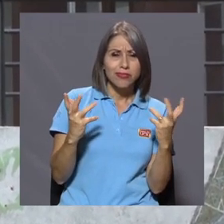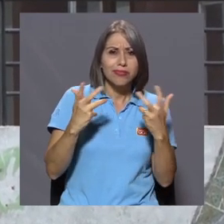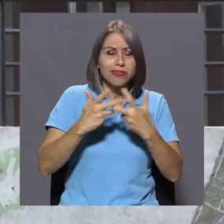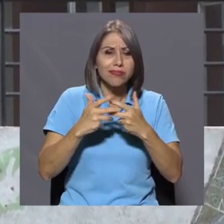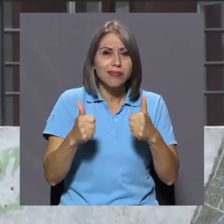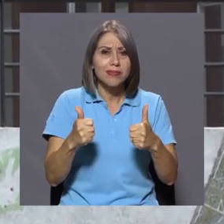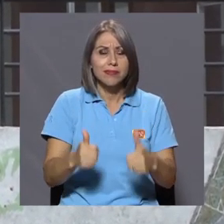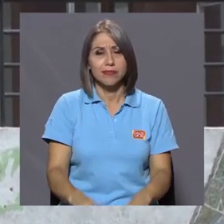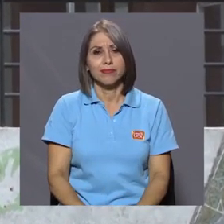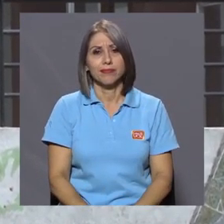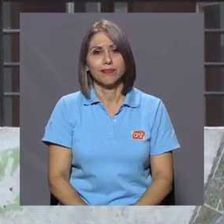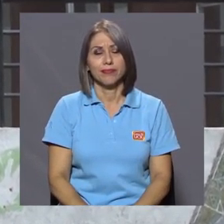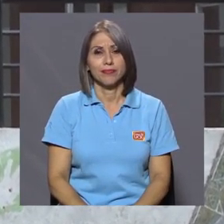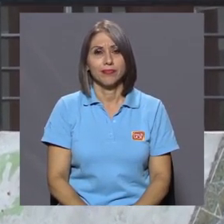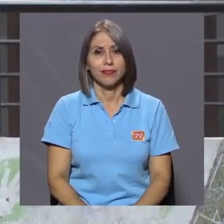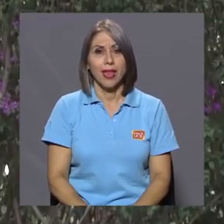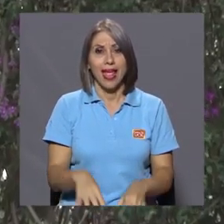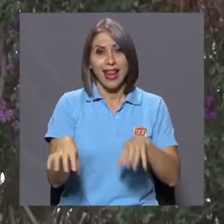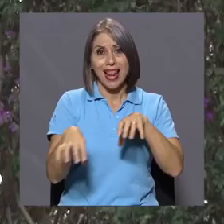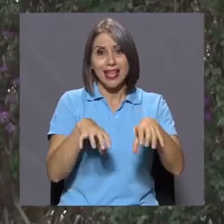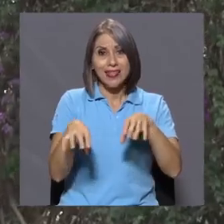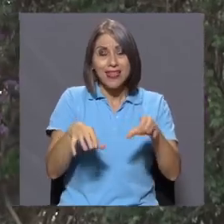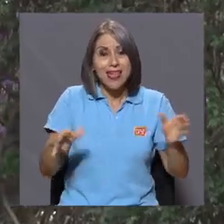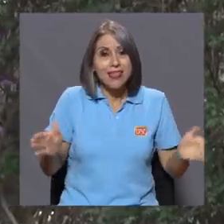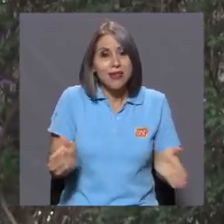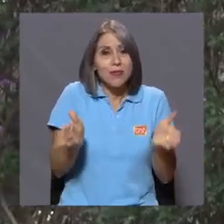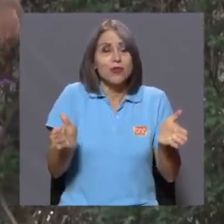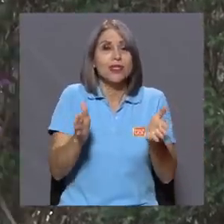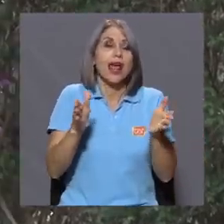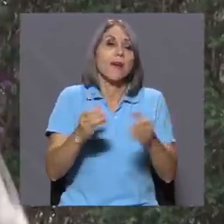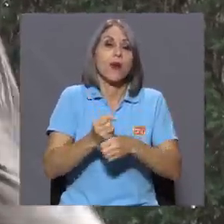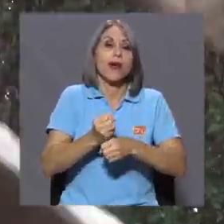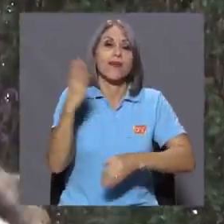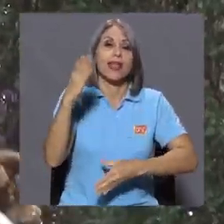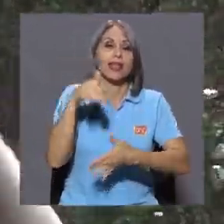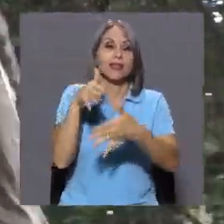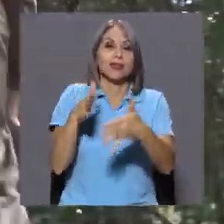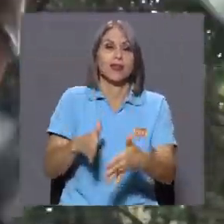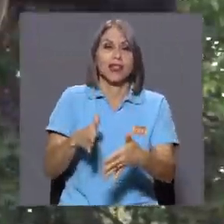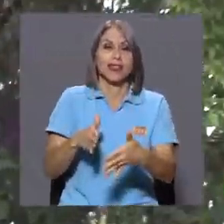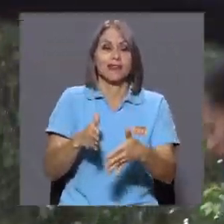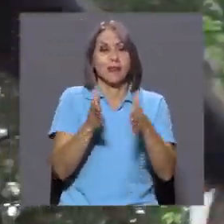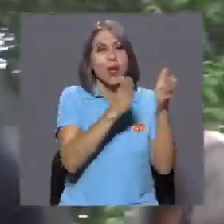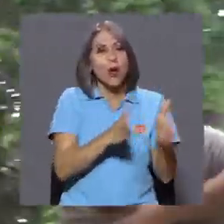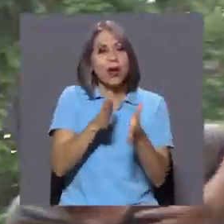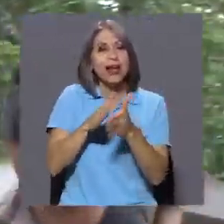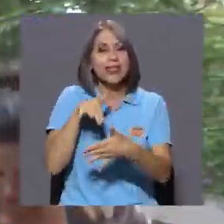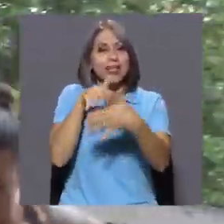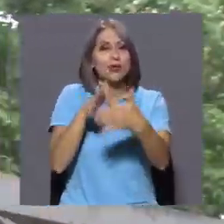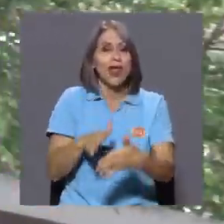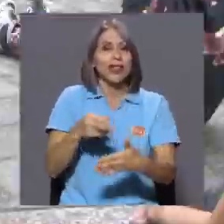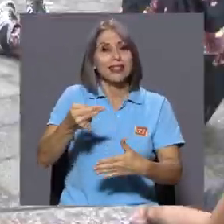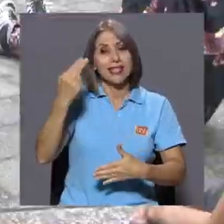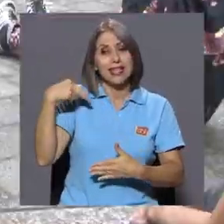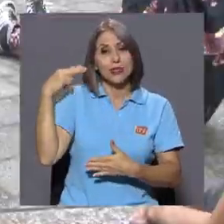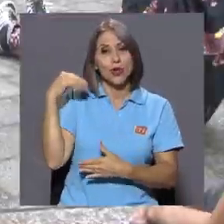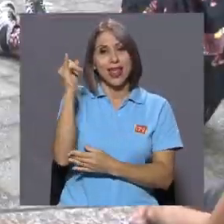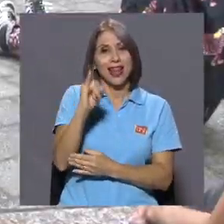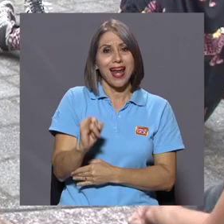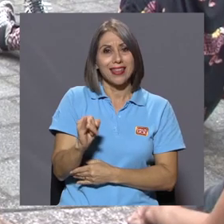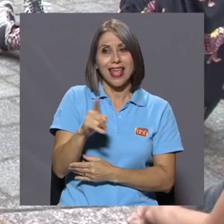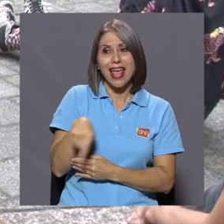con todo. La actividad fue impulsada por la FEUR y estuvo organizada por estudiantes de Historia del Arte, quienes